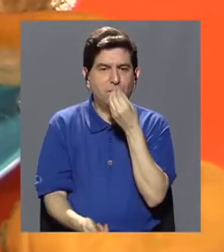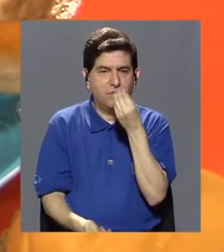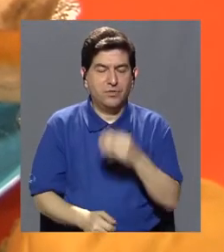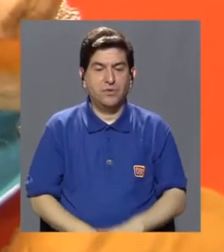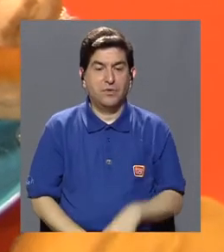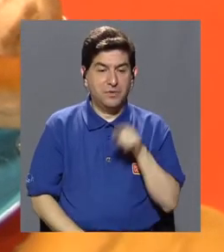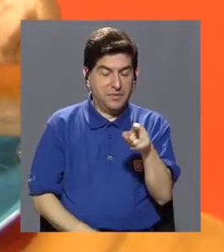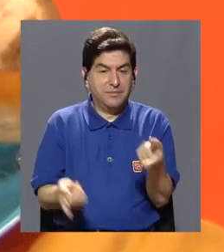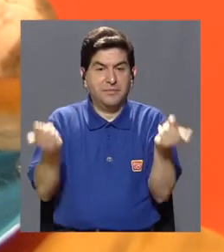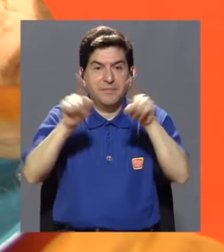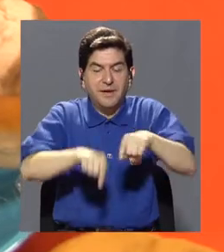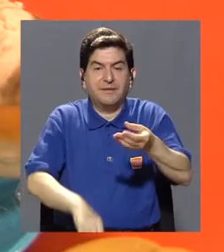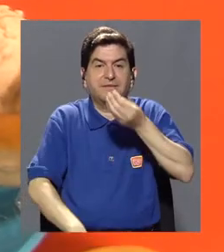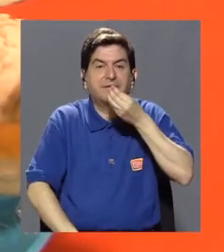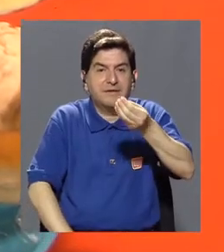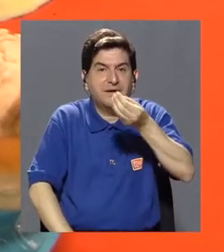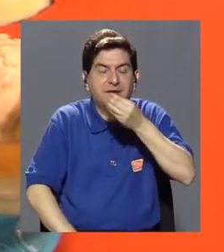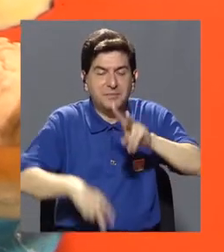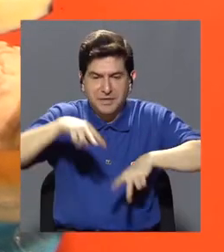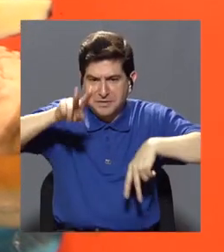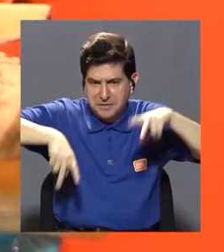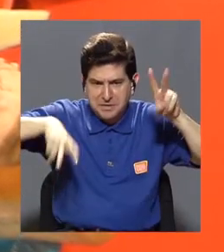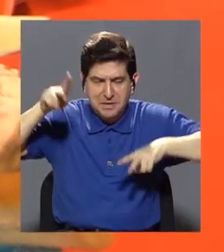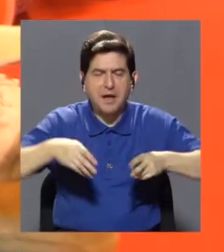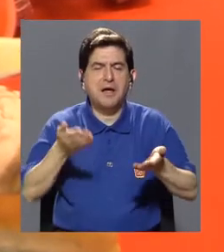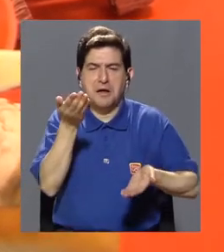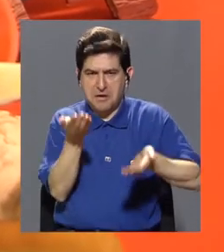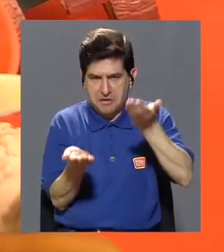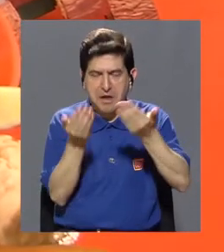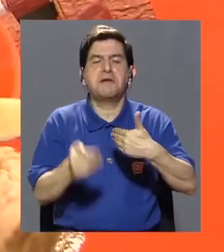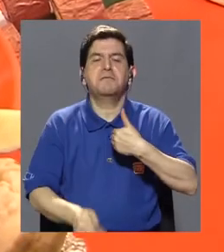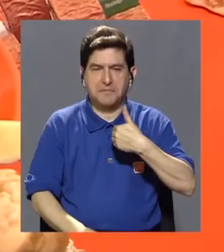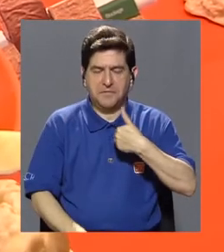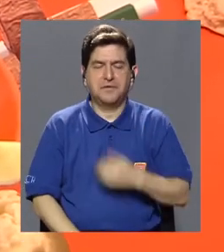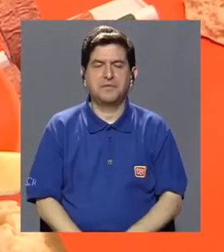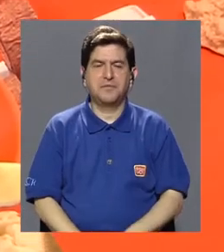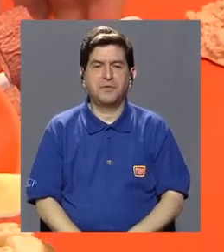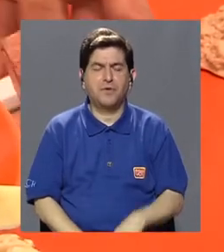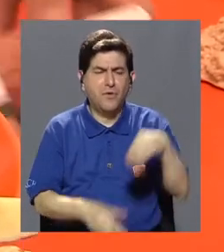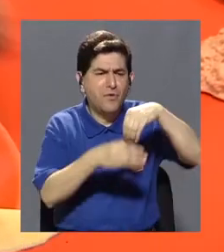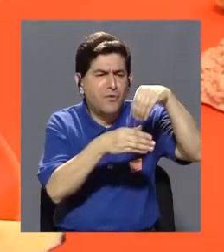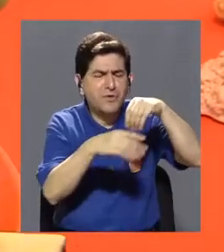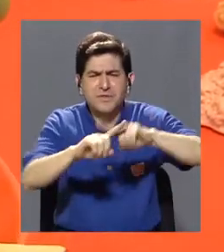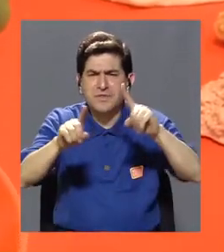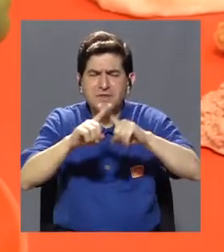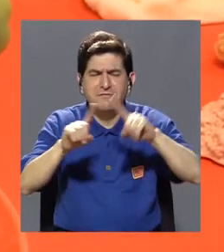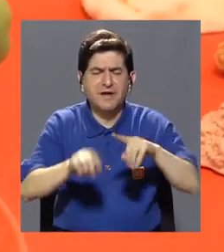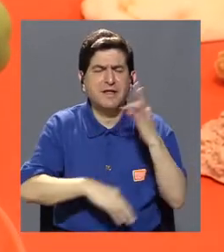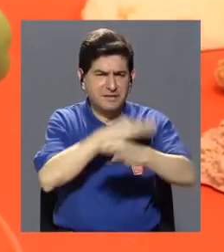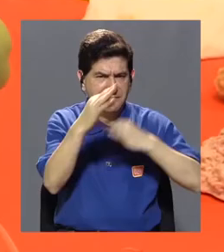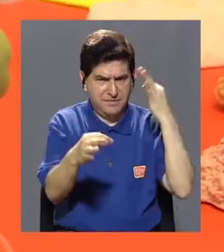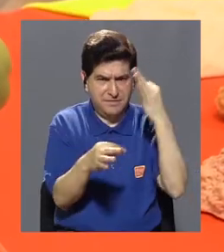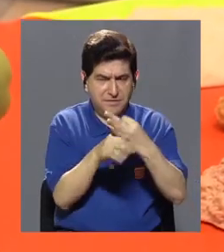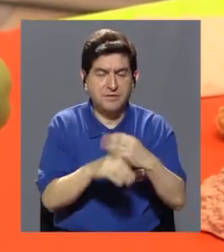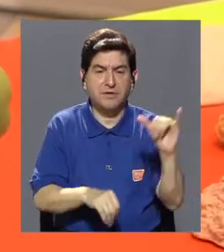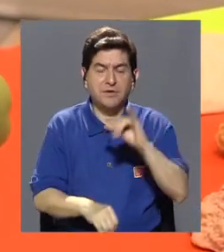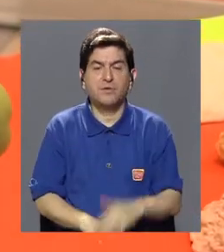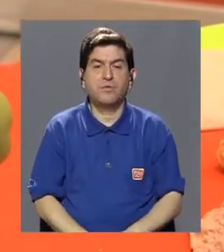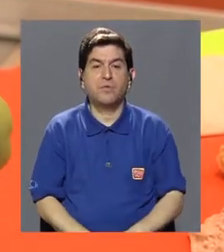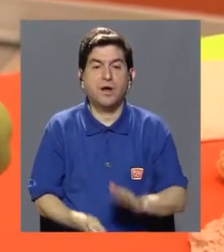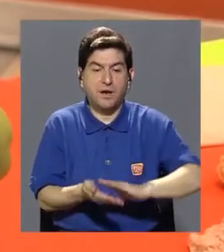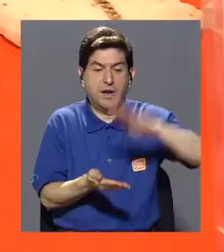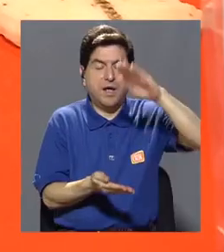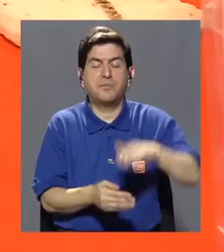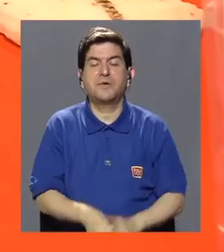para que sea una alimentación variada y balanceada, que nos aporte diferentes nutrientes, también aumentar el